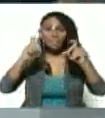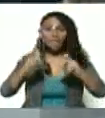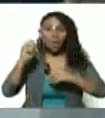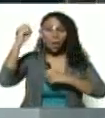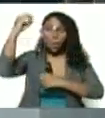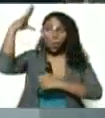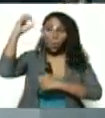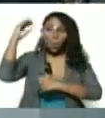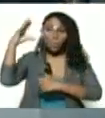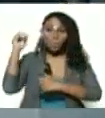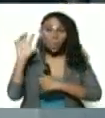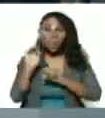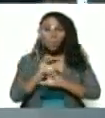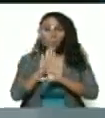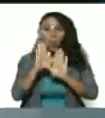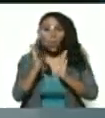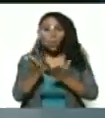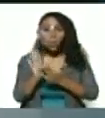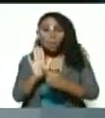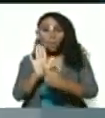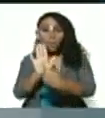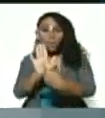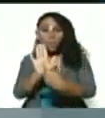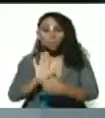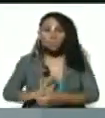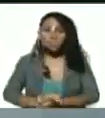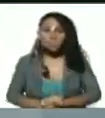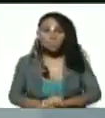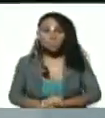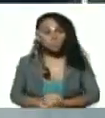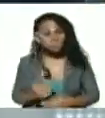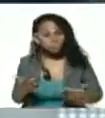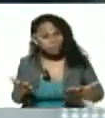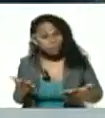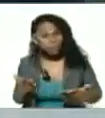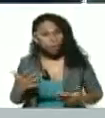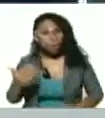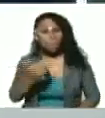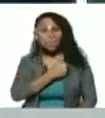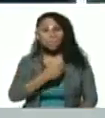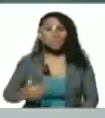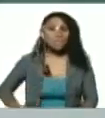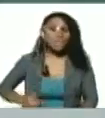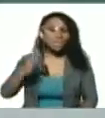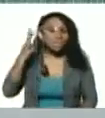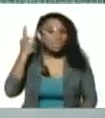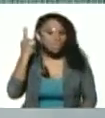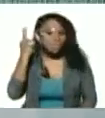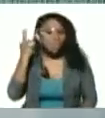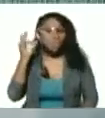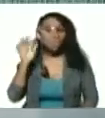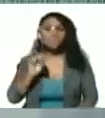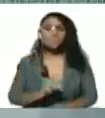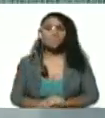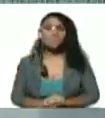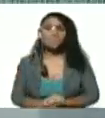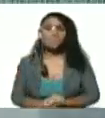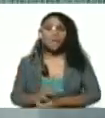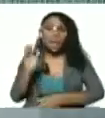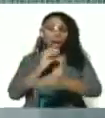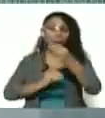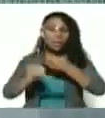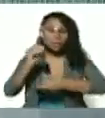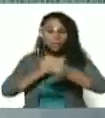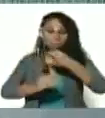luces del mundo. Telesurro. Y su presidenta, Patricia Villegas, me hizo una